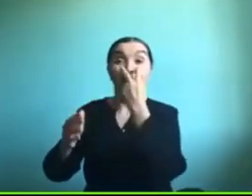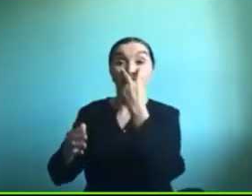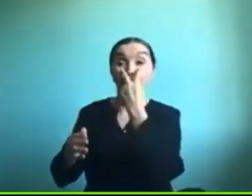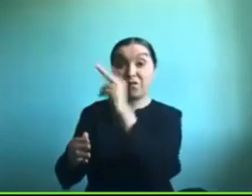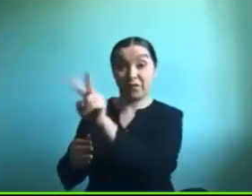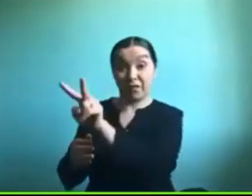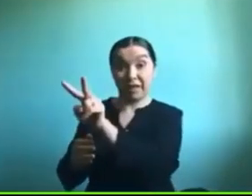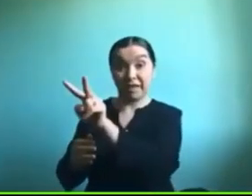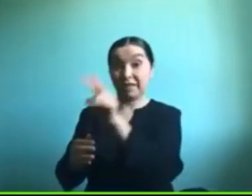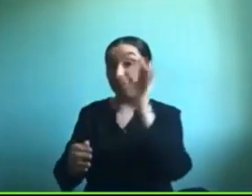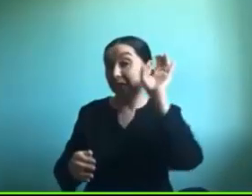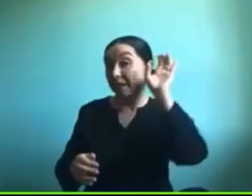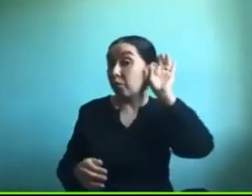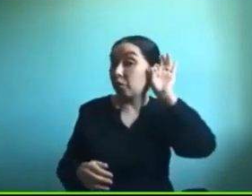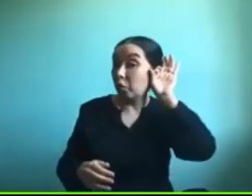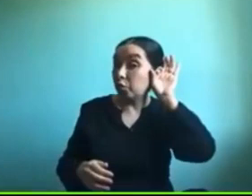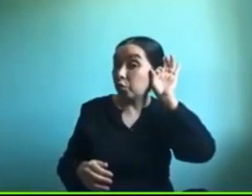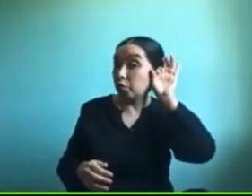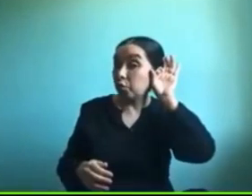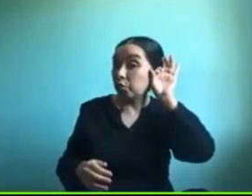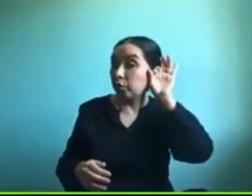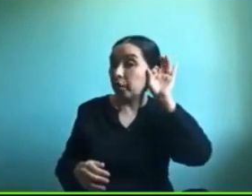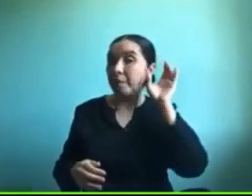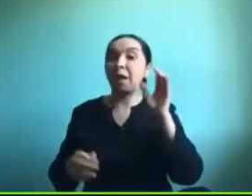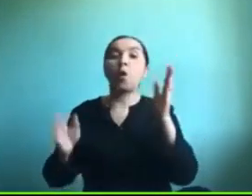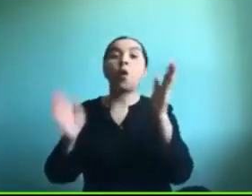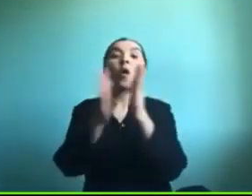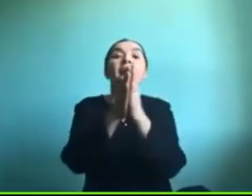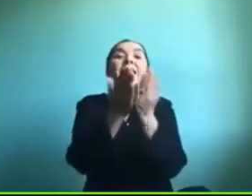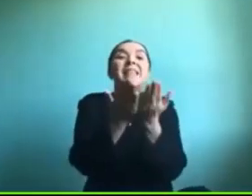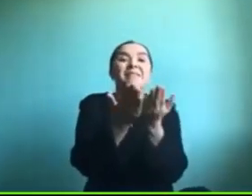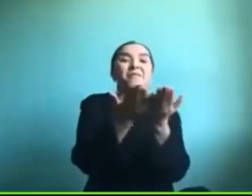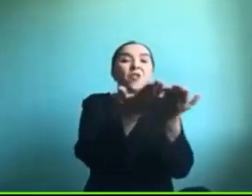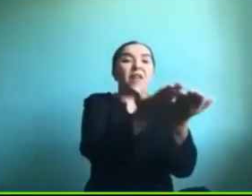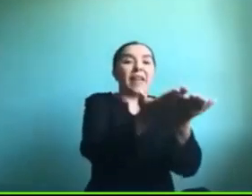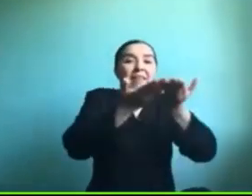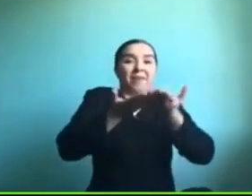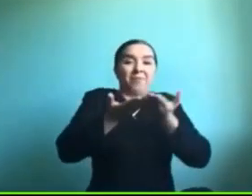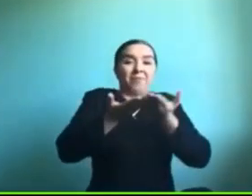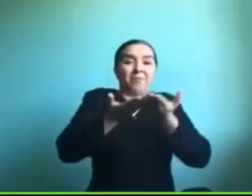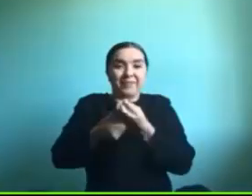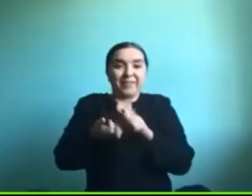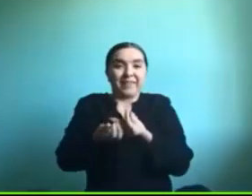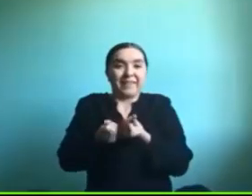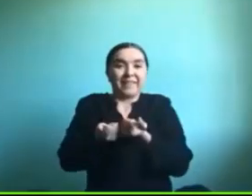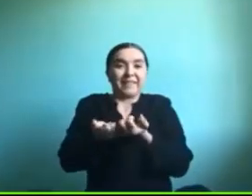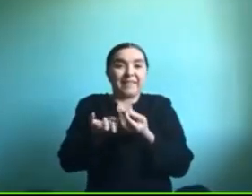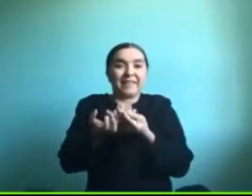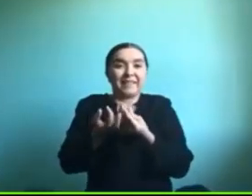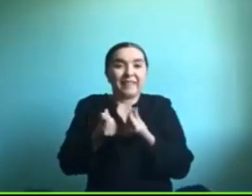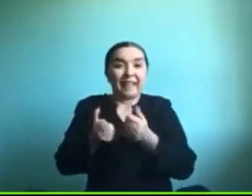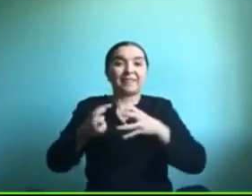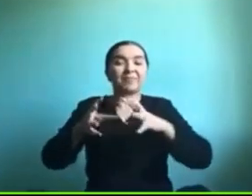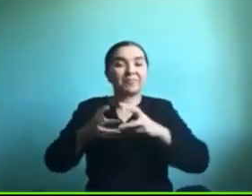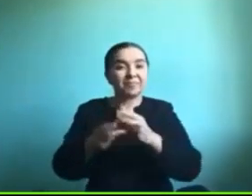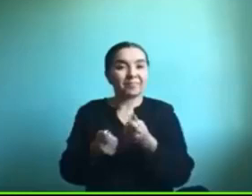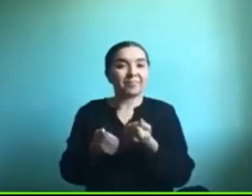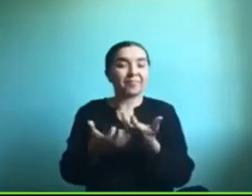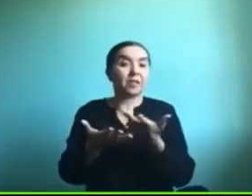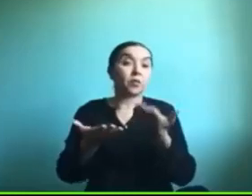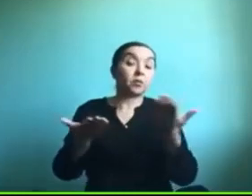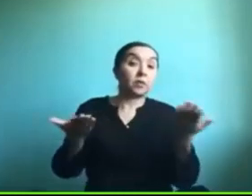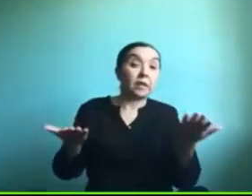audio pero claro un libro físico le da la exploración más táctil entonces son